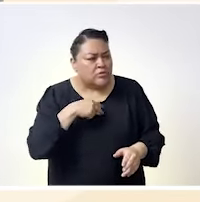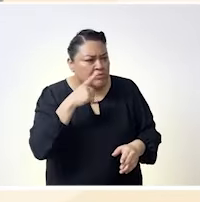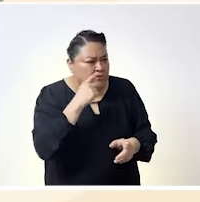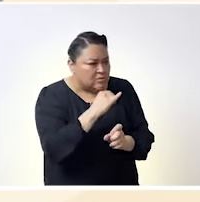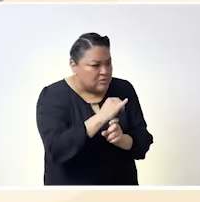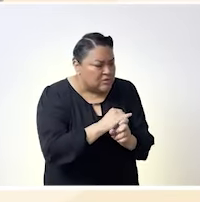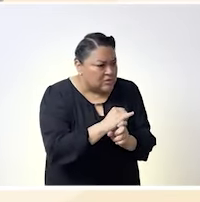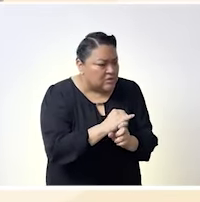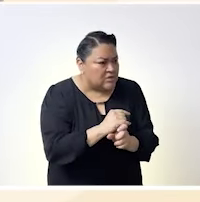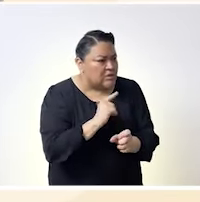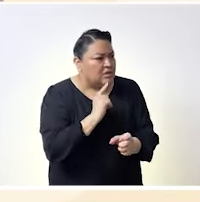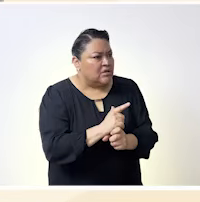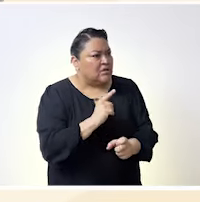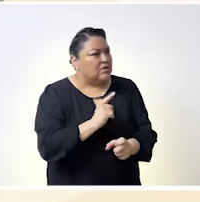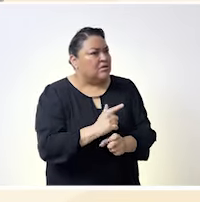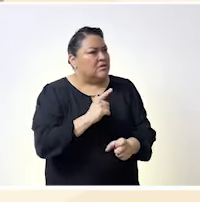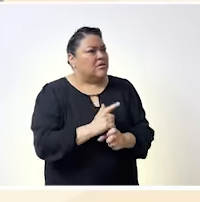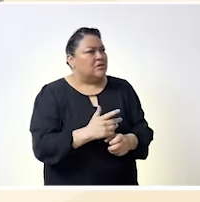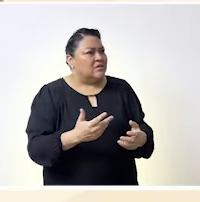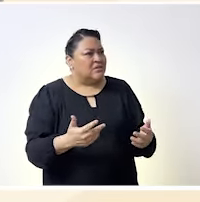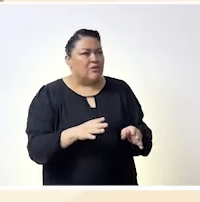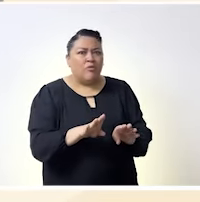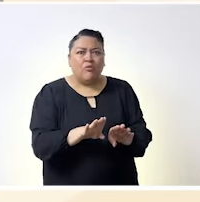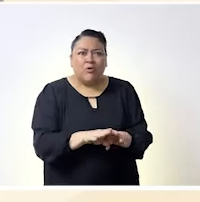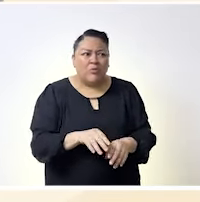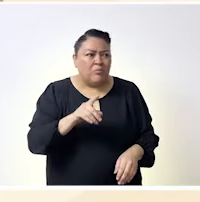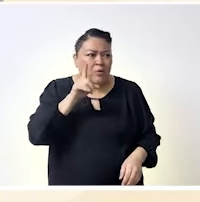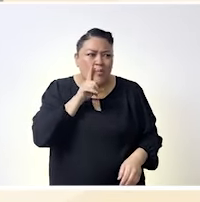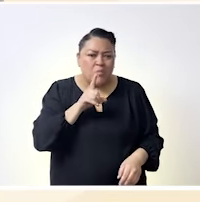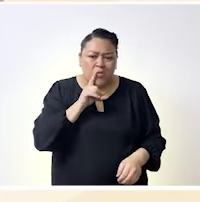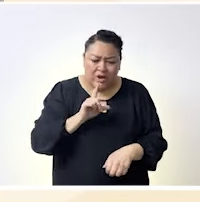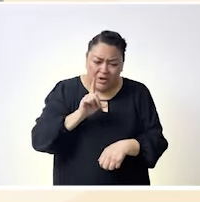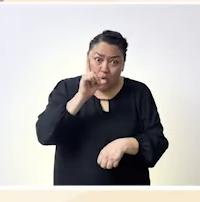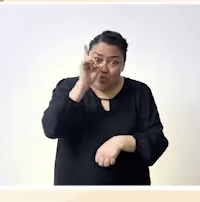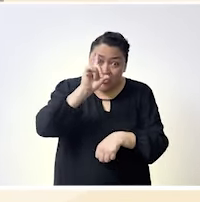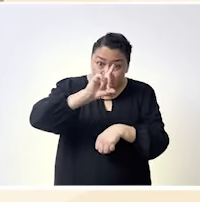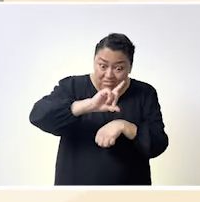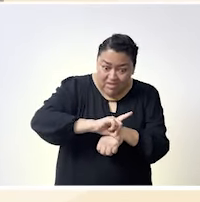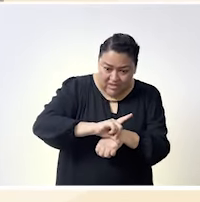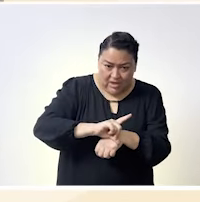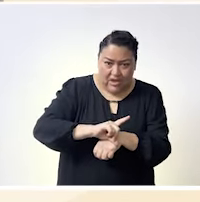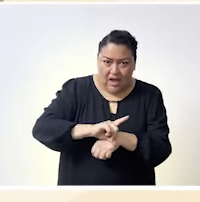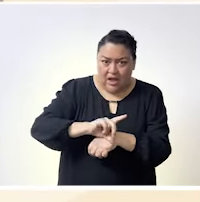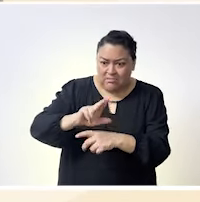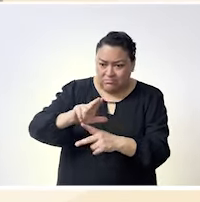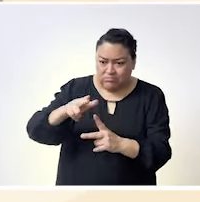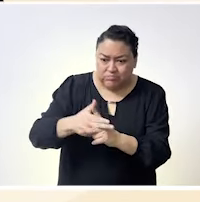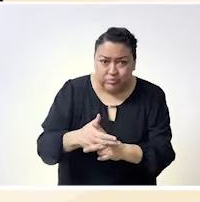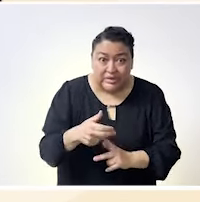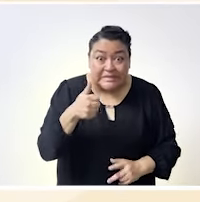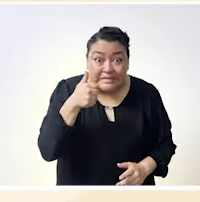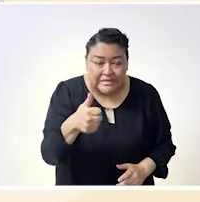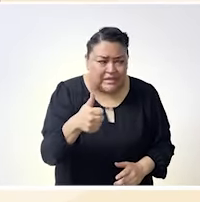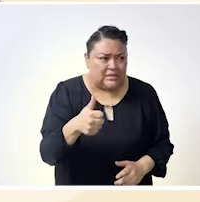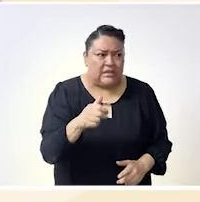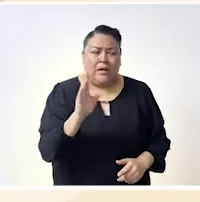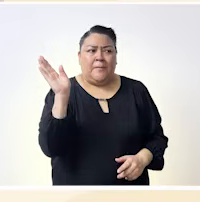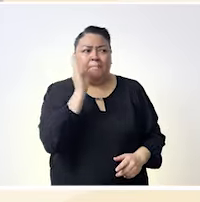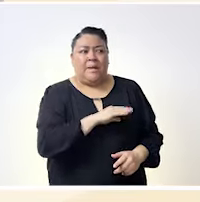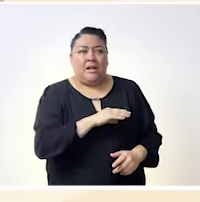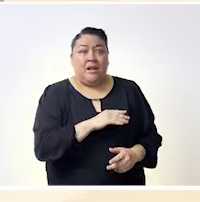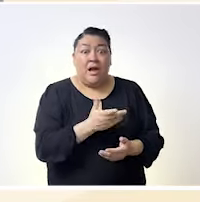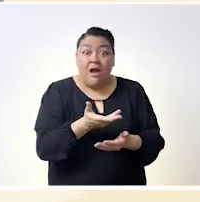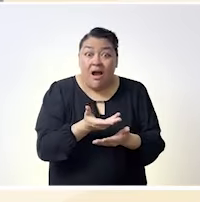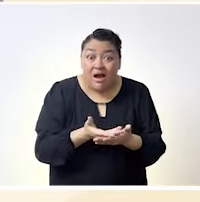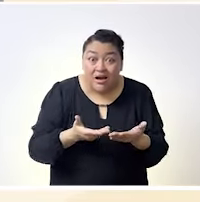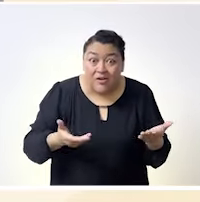que necesitábamos analizando estos temas y decíamos caray es que vamos a llegar ya a seis mujeres diarias asesinadas hoy estamos firmando la cifra de doce